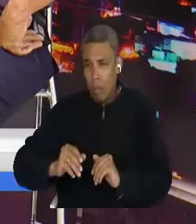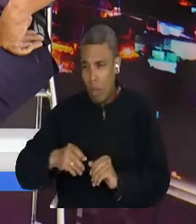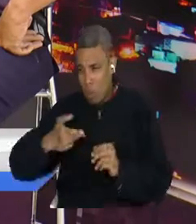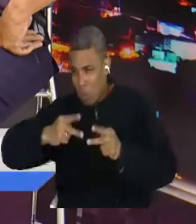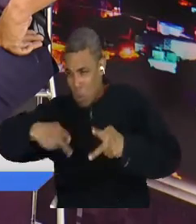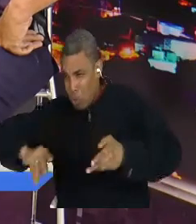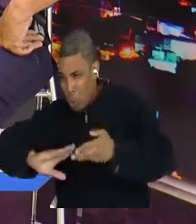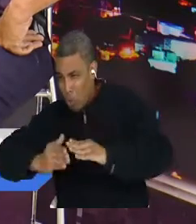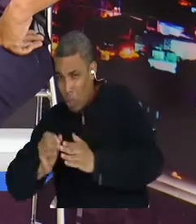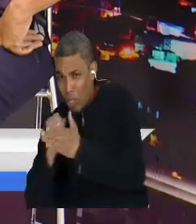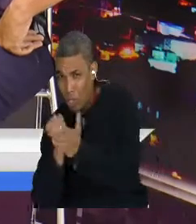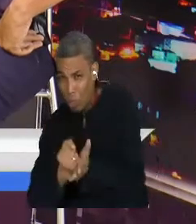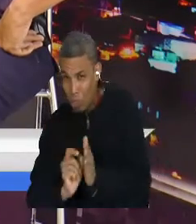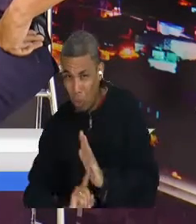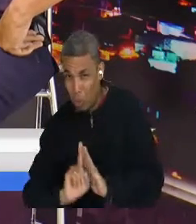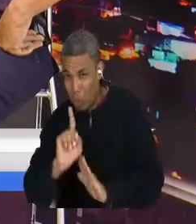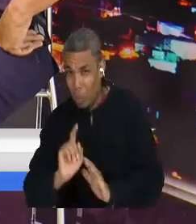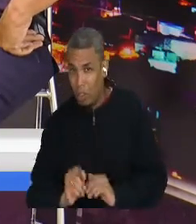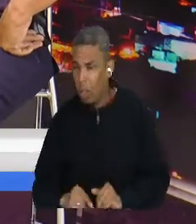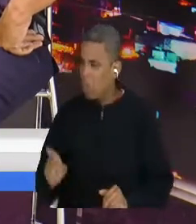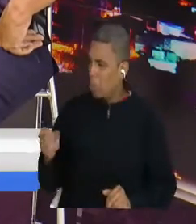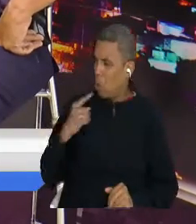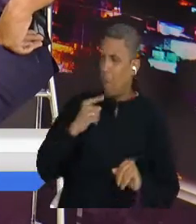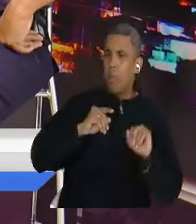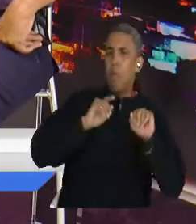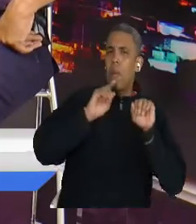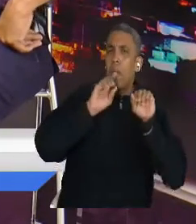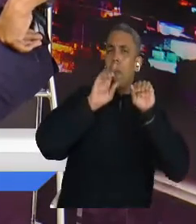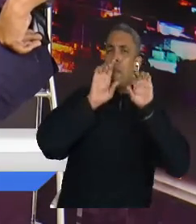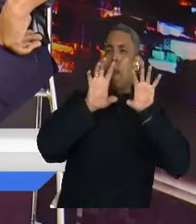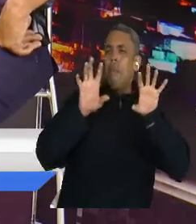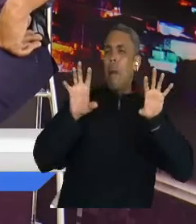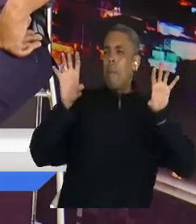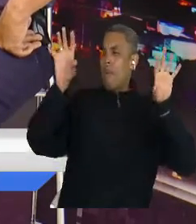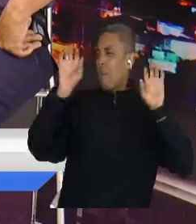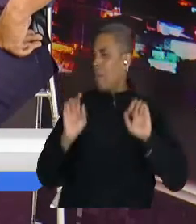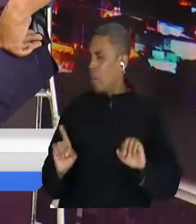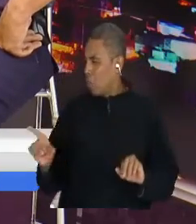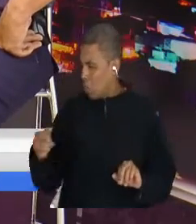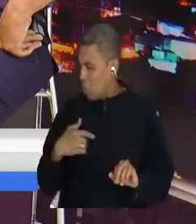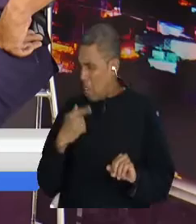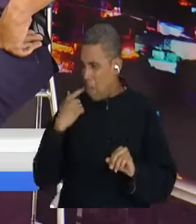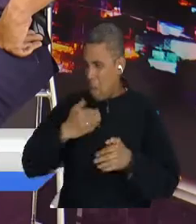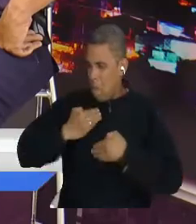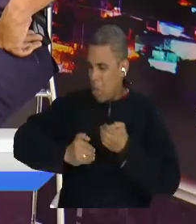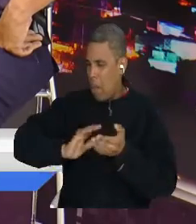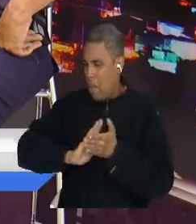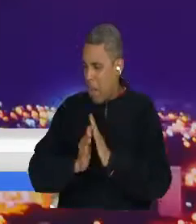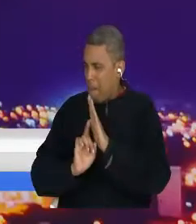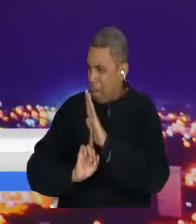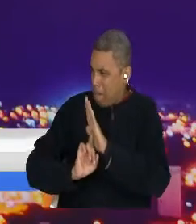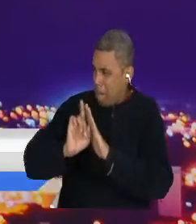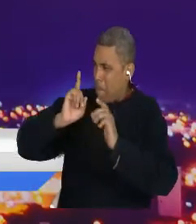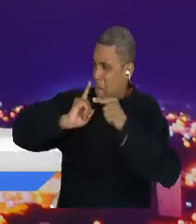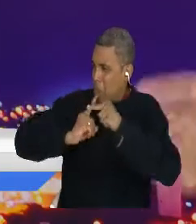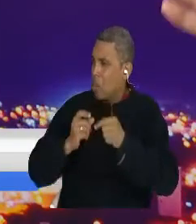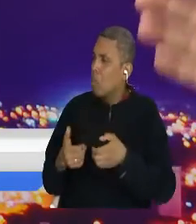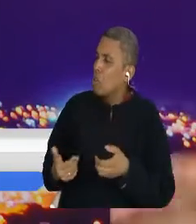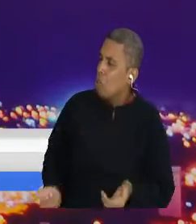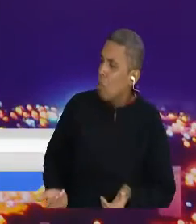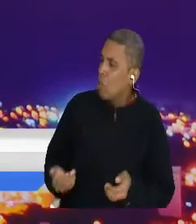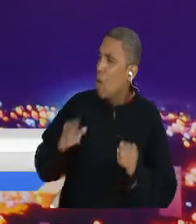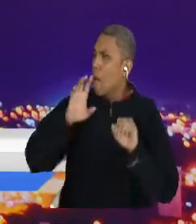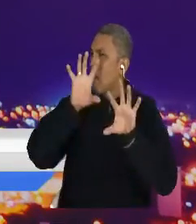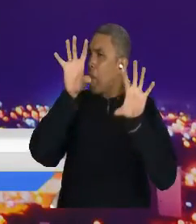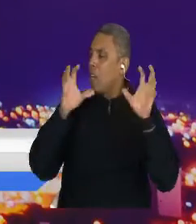Es una pregunta bastante corciadora, casi de parcial, pero lo esperaría ver en Colombia. Jimmy, se